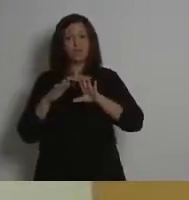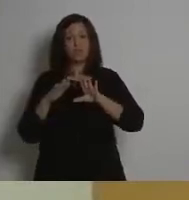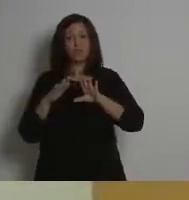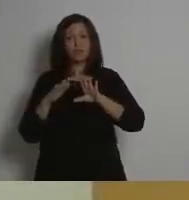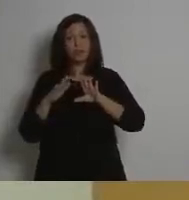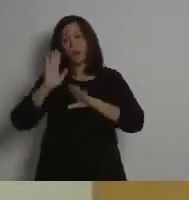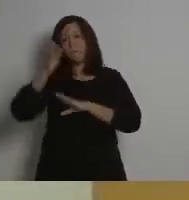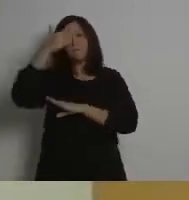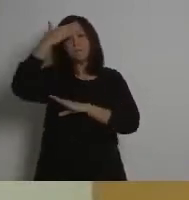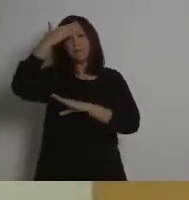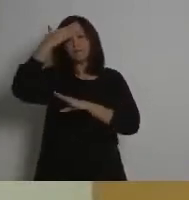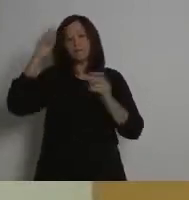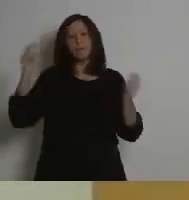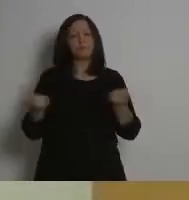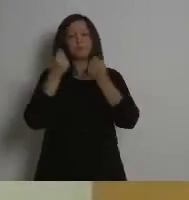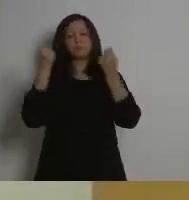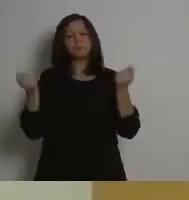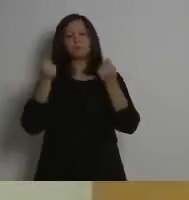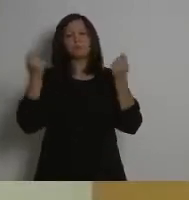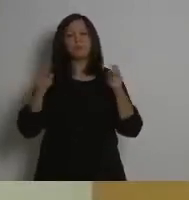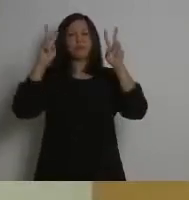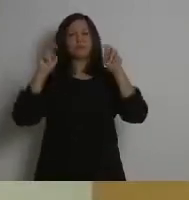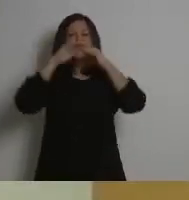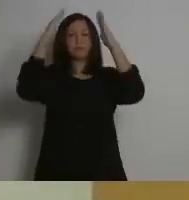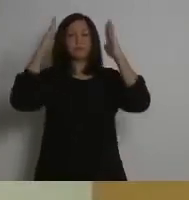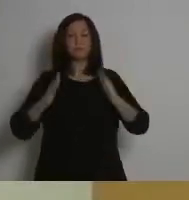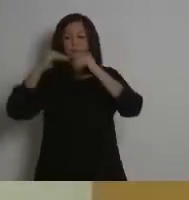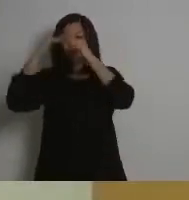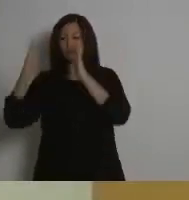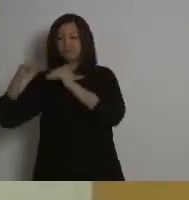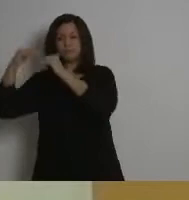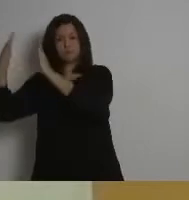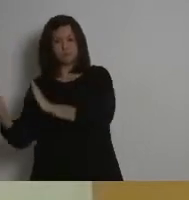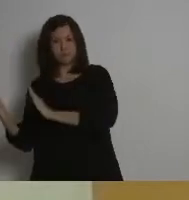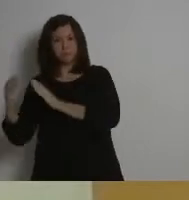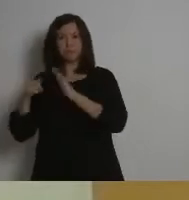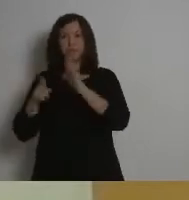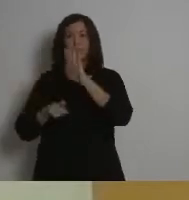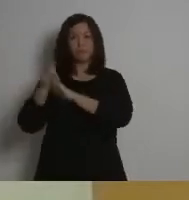principales promotores de las grandes instalaciones de aerogeneración.